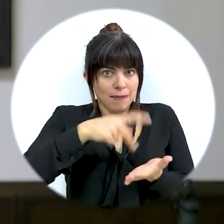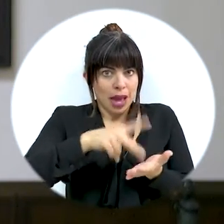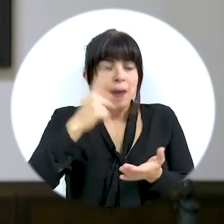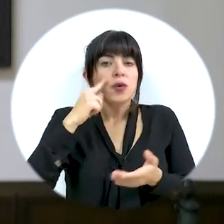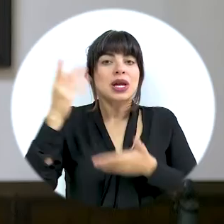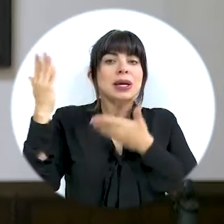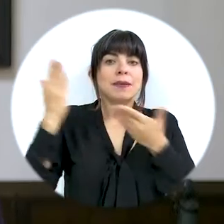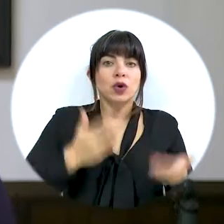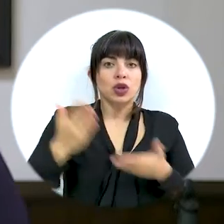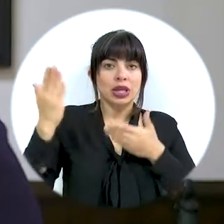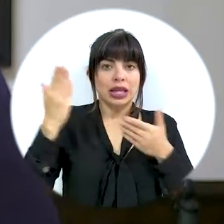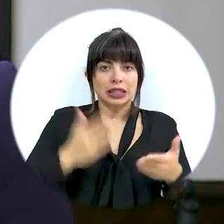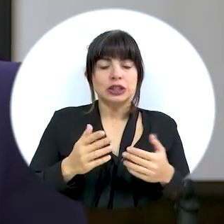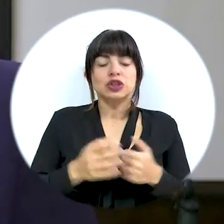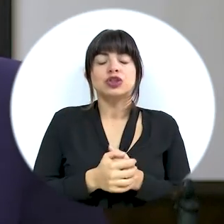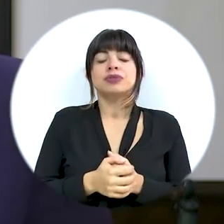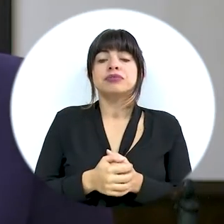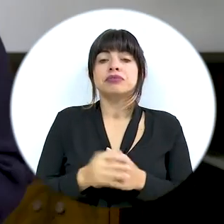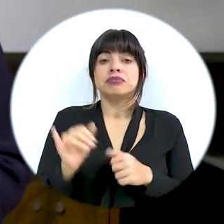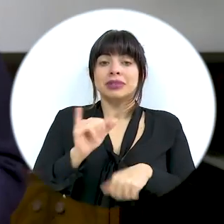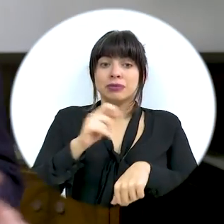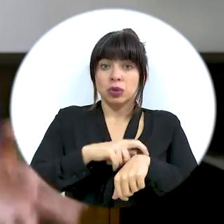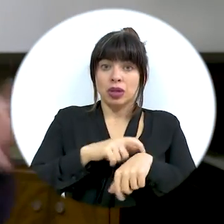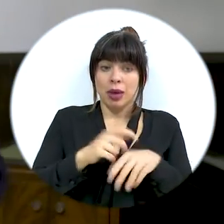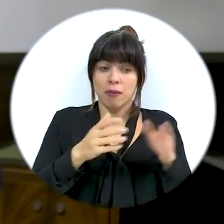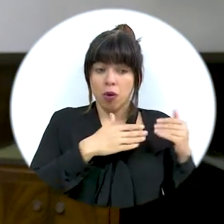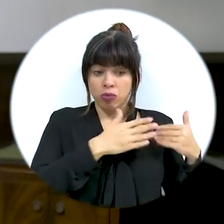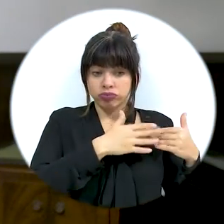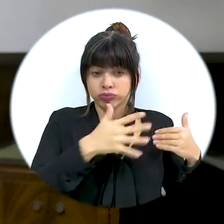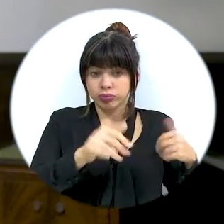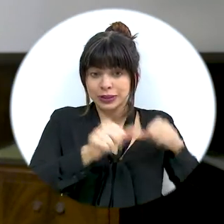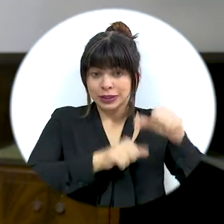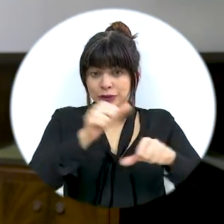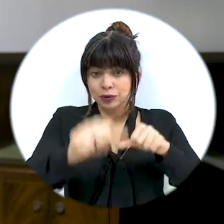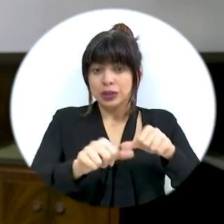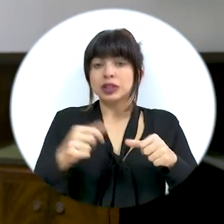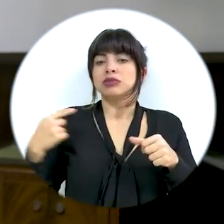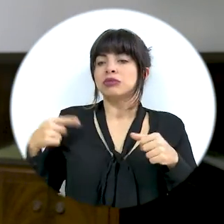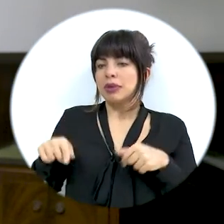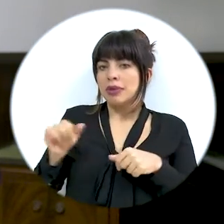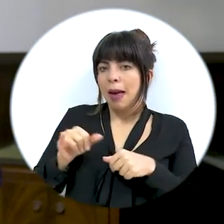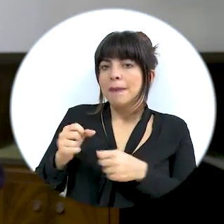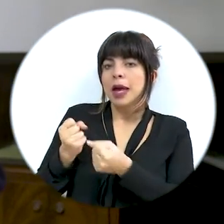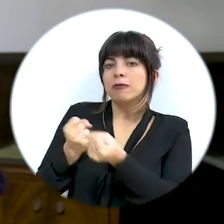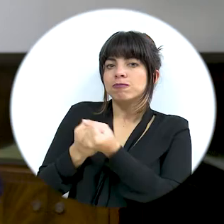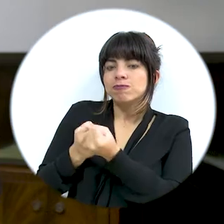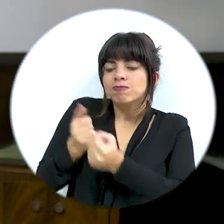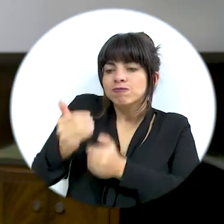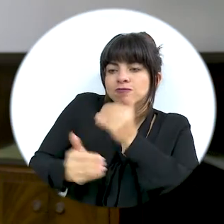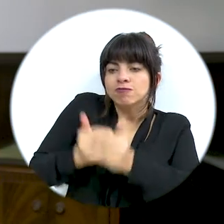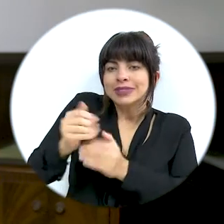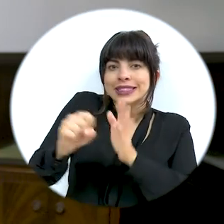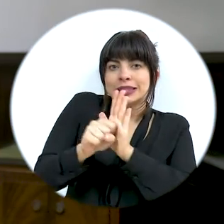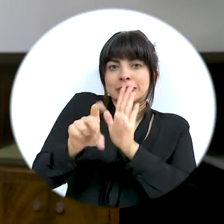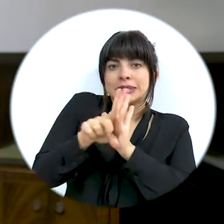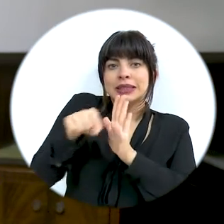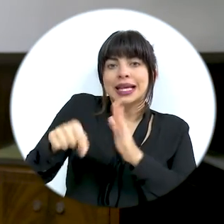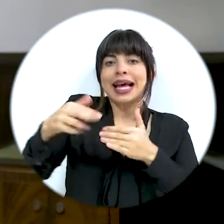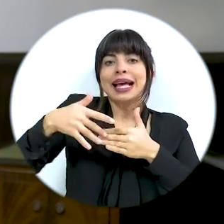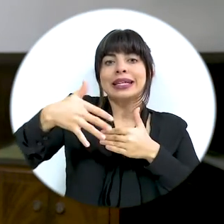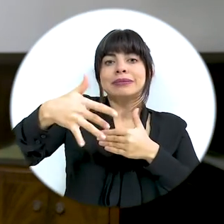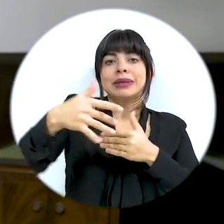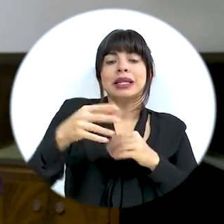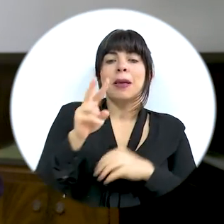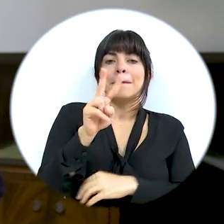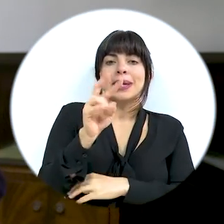corresponden a las importaciones. De la mano con estos esfuerzos, estamos apoyando el avance legislativo